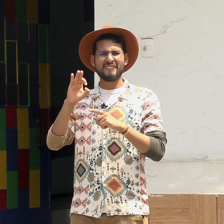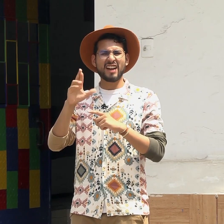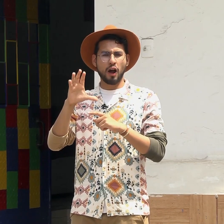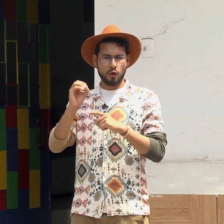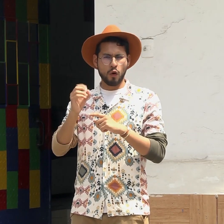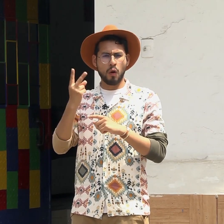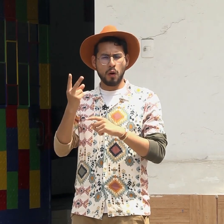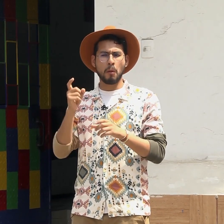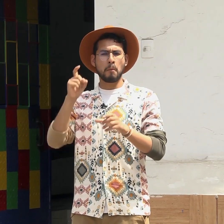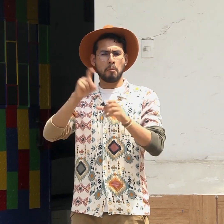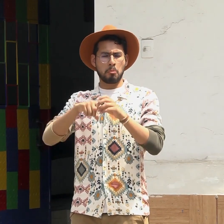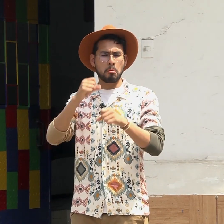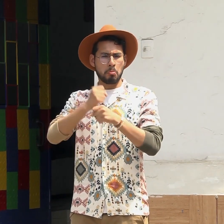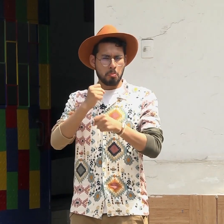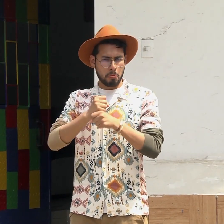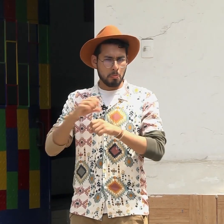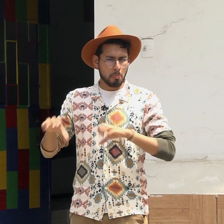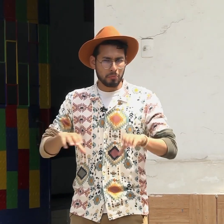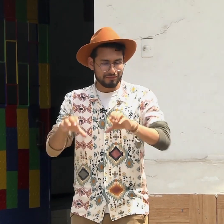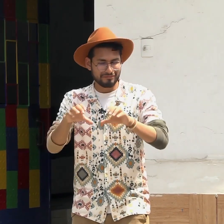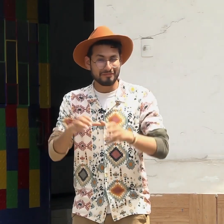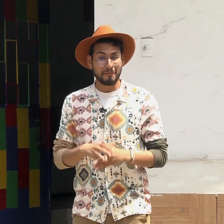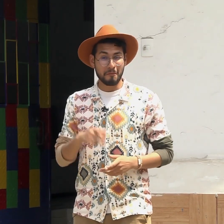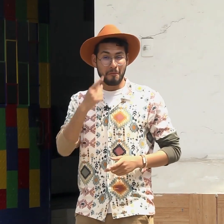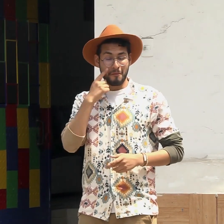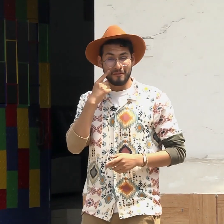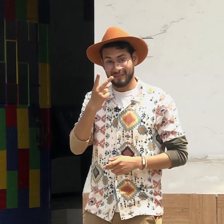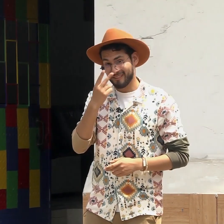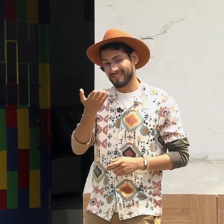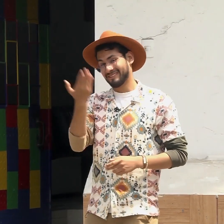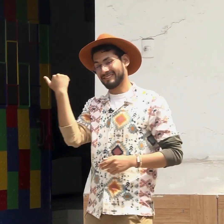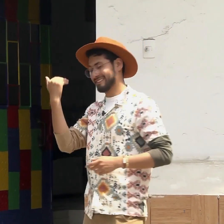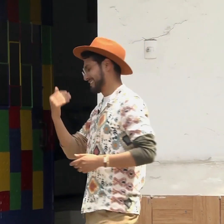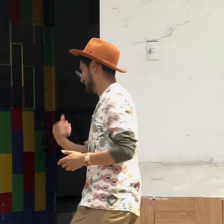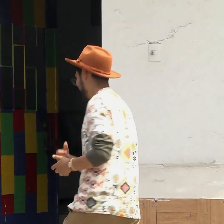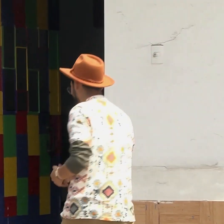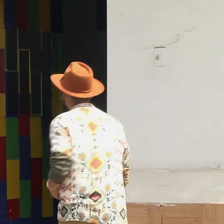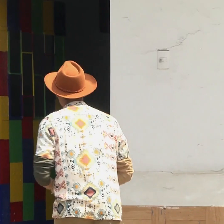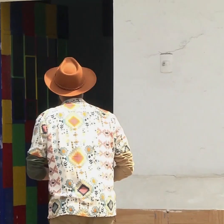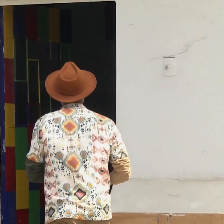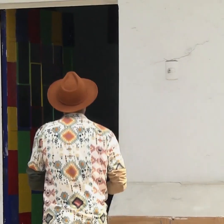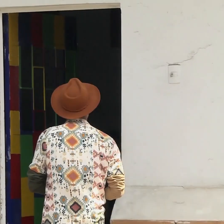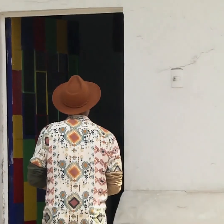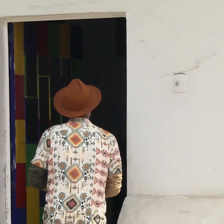Dos jóvenes que pasaron por estas aulas Y actualmente están trabajando Conozcámoslo